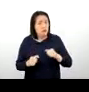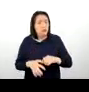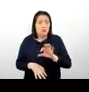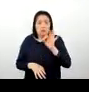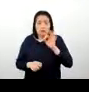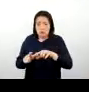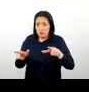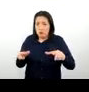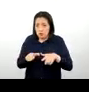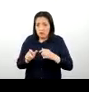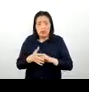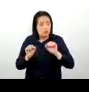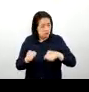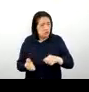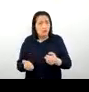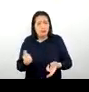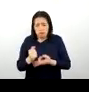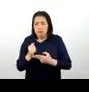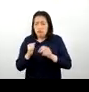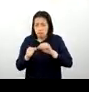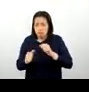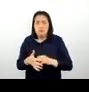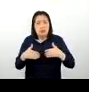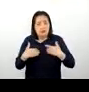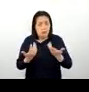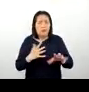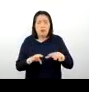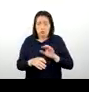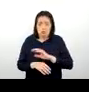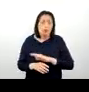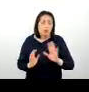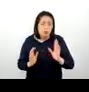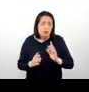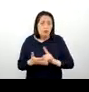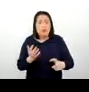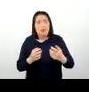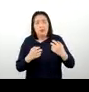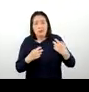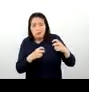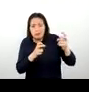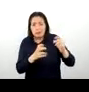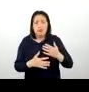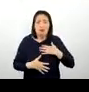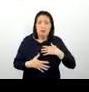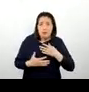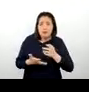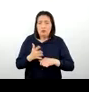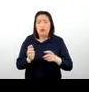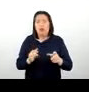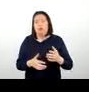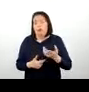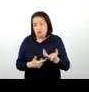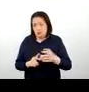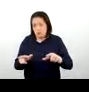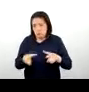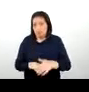con total garantía para poder desarrollar sus actividades de ocio, ¿no? Y sobre todo de disfrute en el